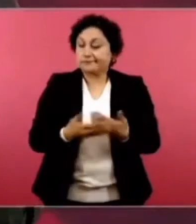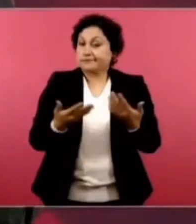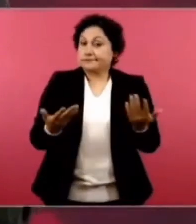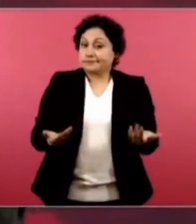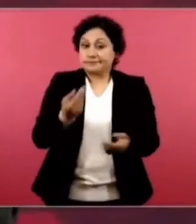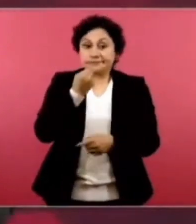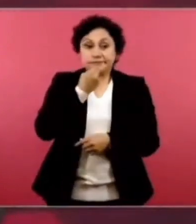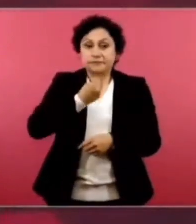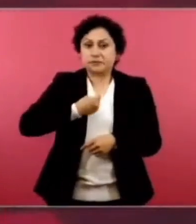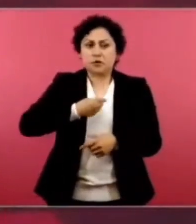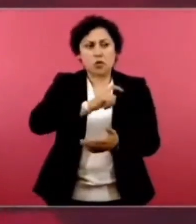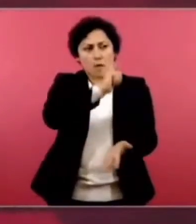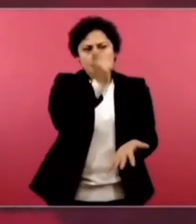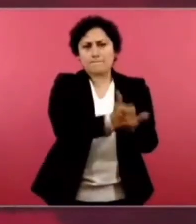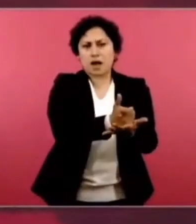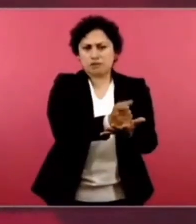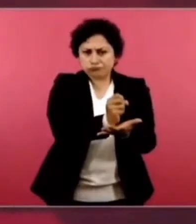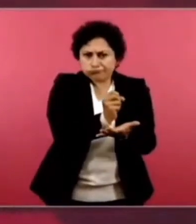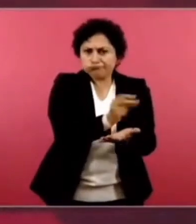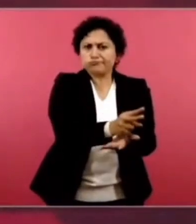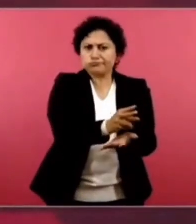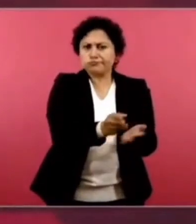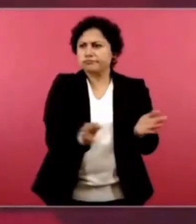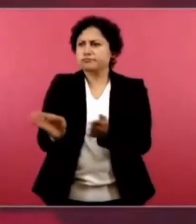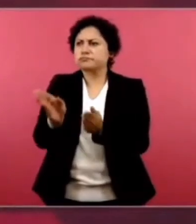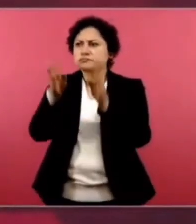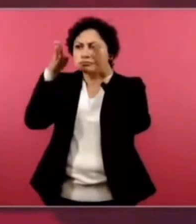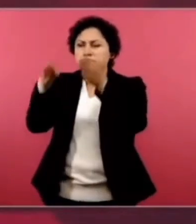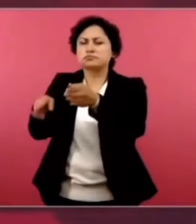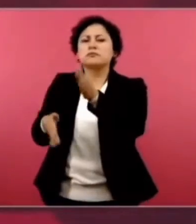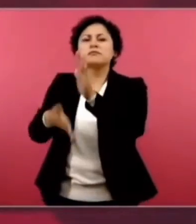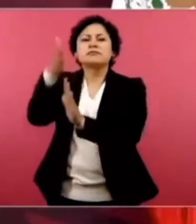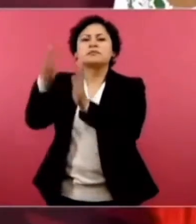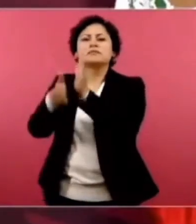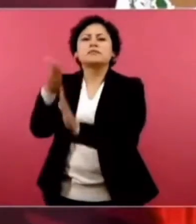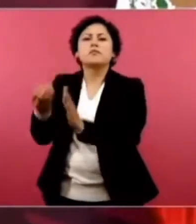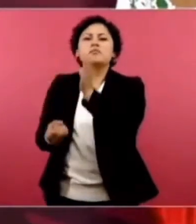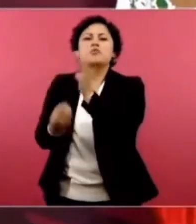Y se hizo el nuevo aeropuerto, 75 mil millones.